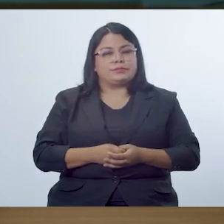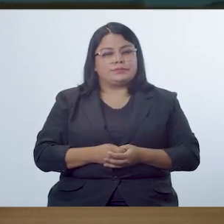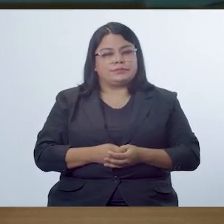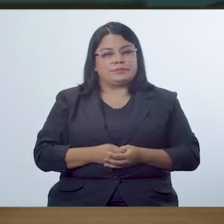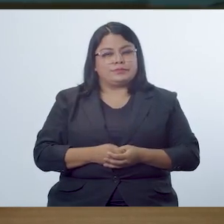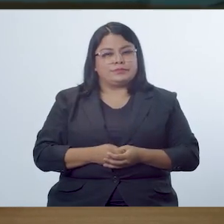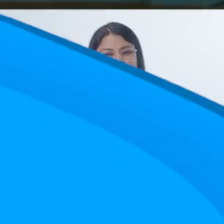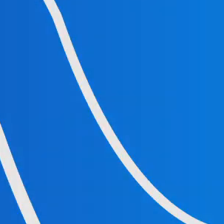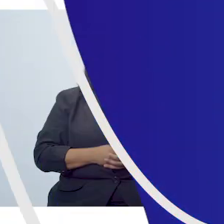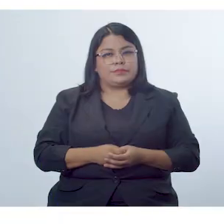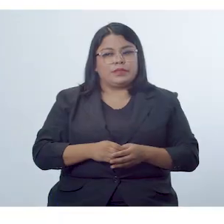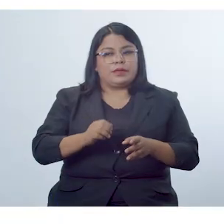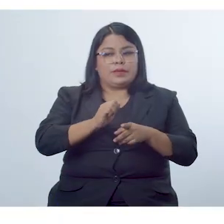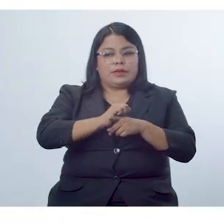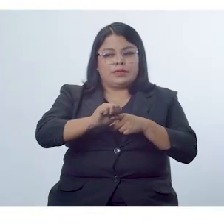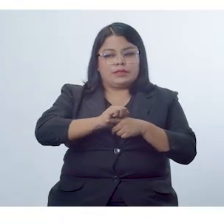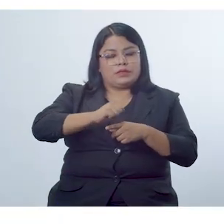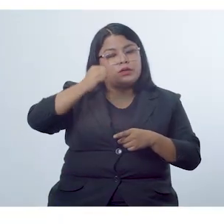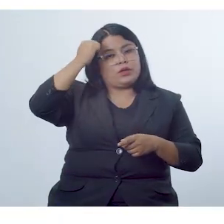siguiente